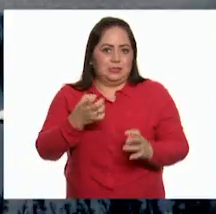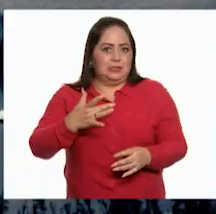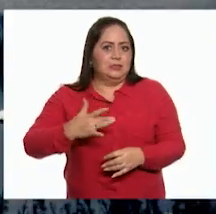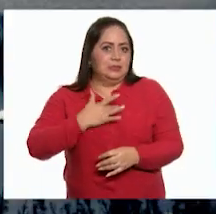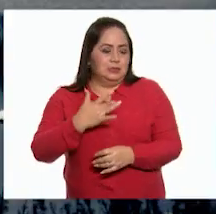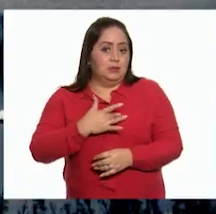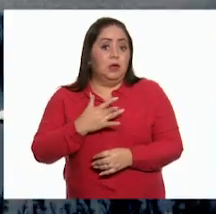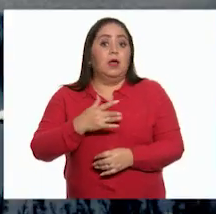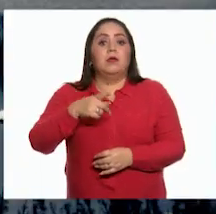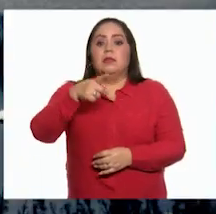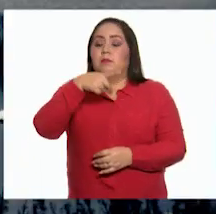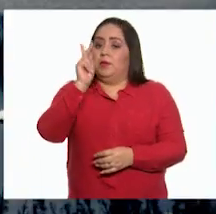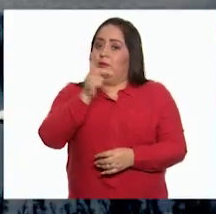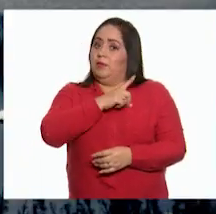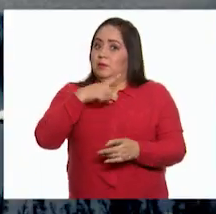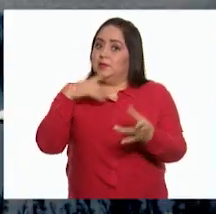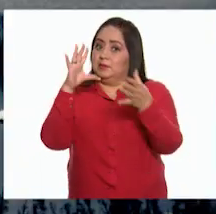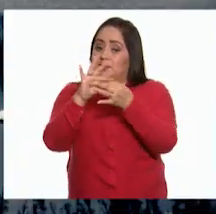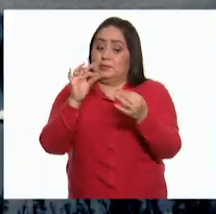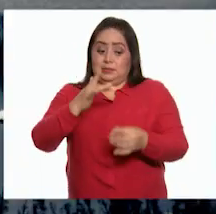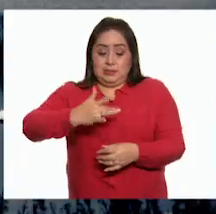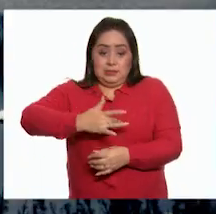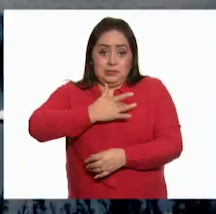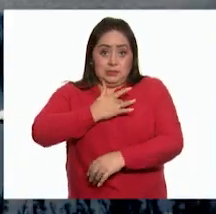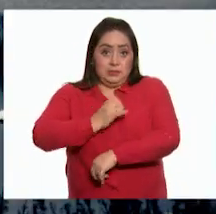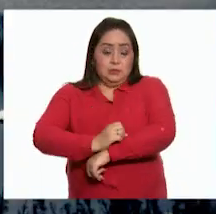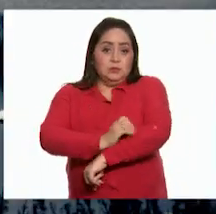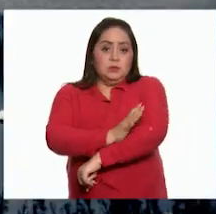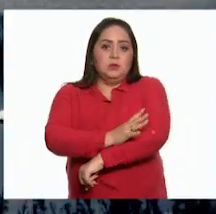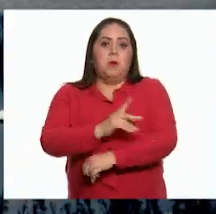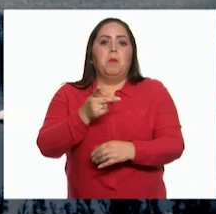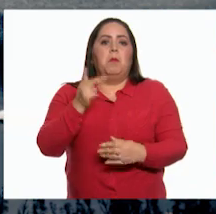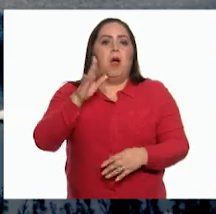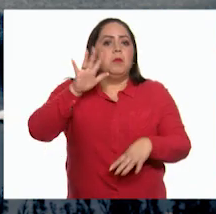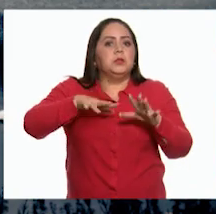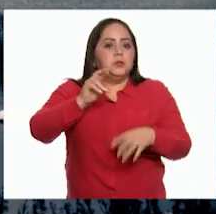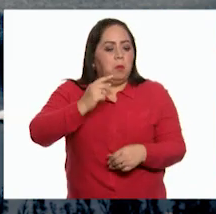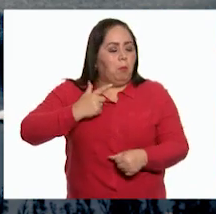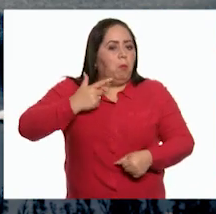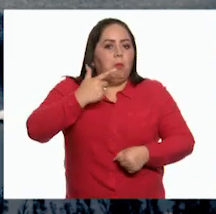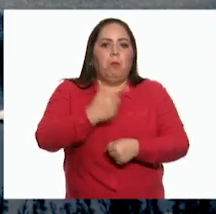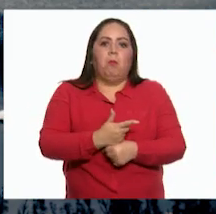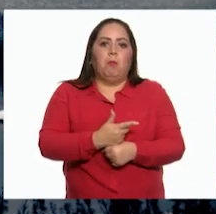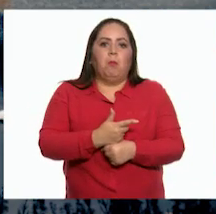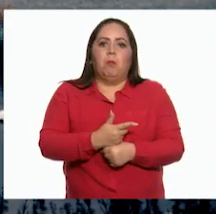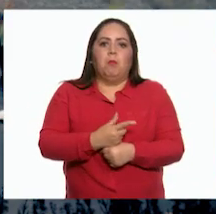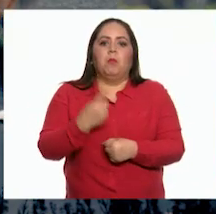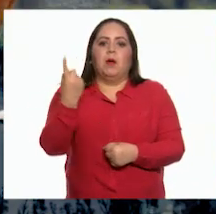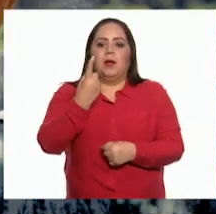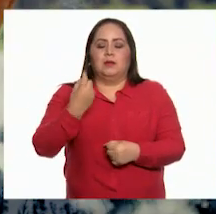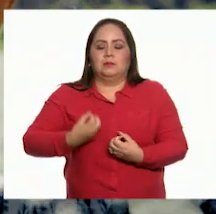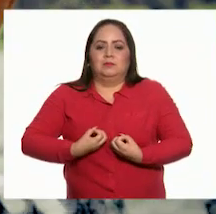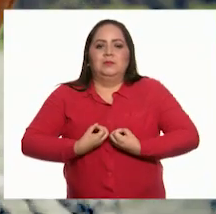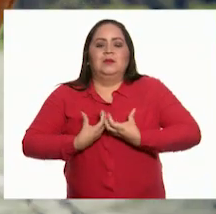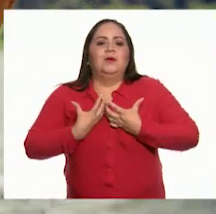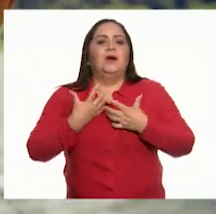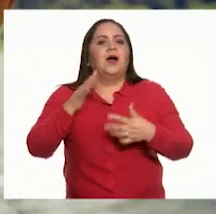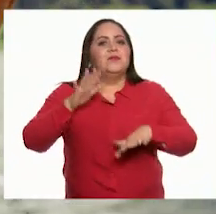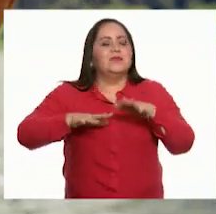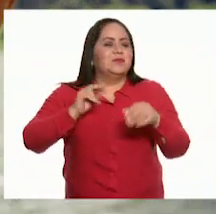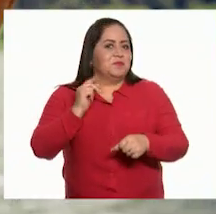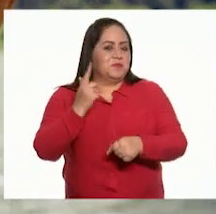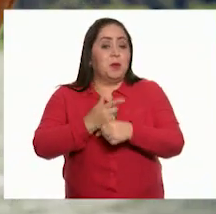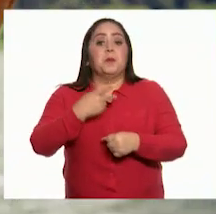Cabe aclarar que los sentimientos son menos observables y de menor intensidad que las emociones. Sin